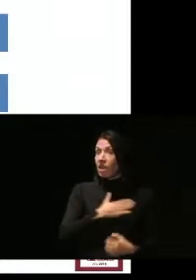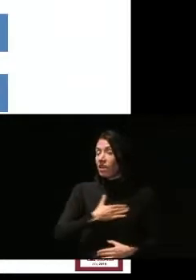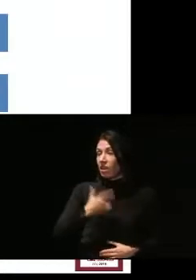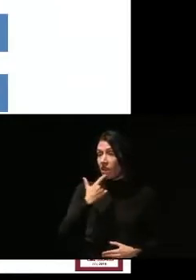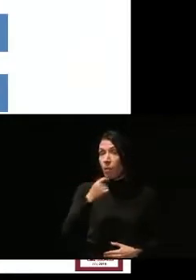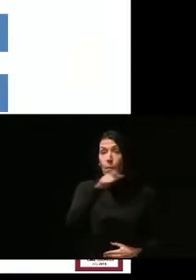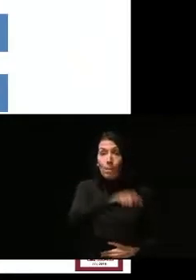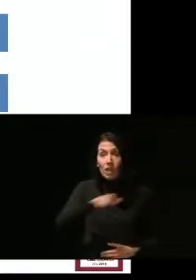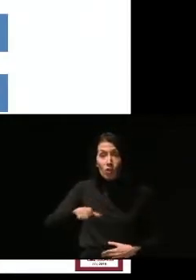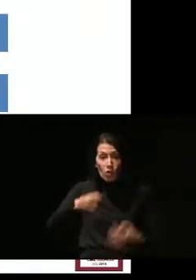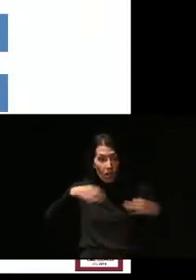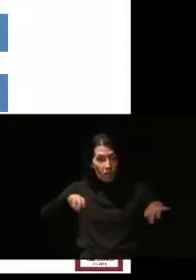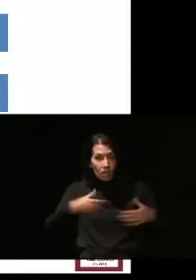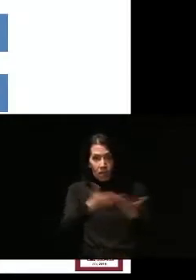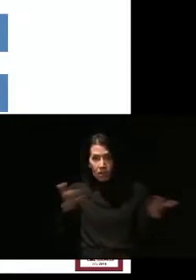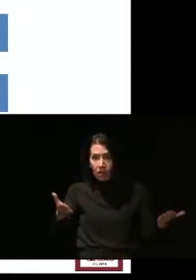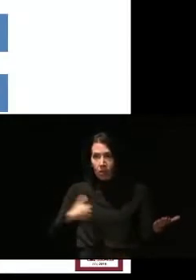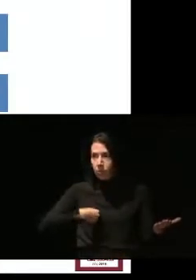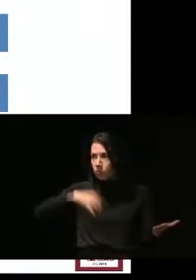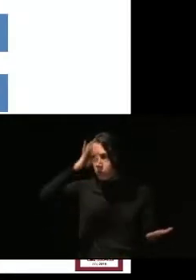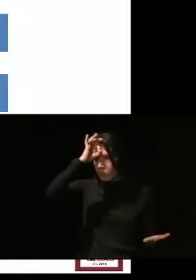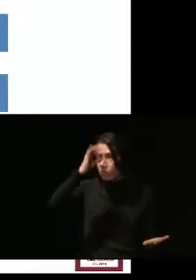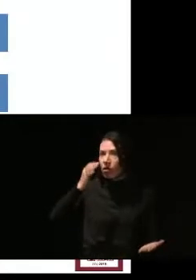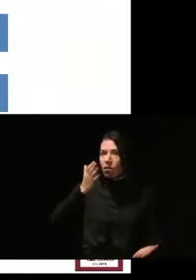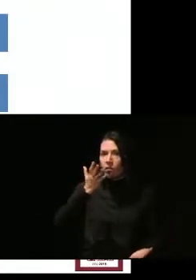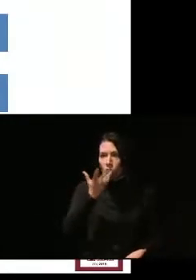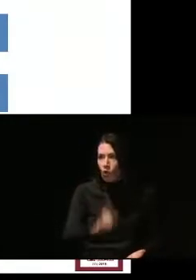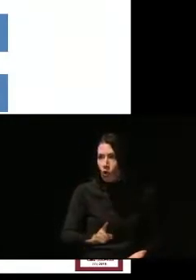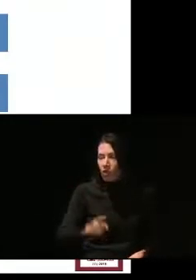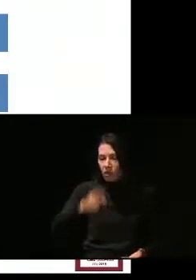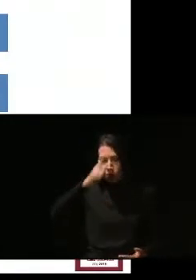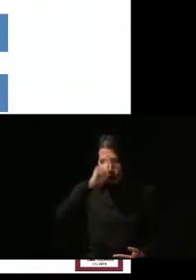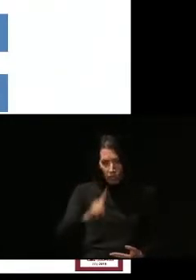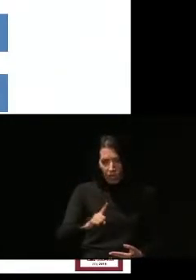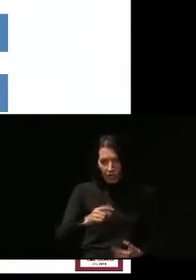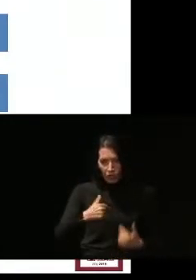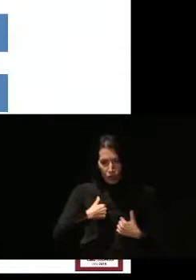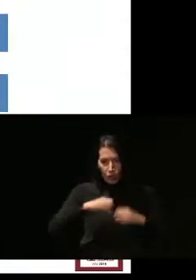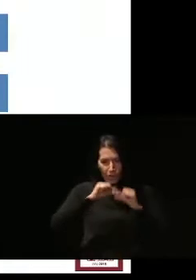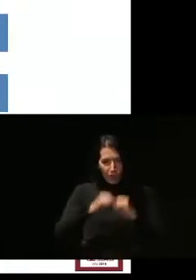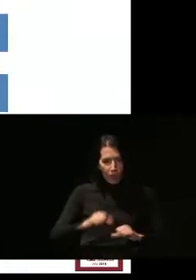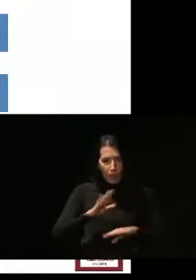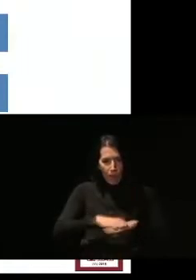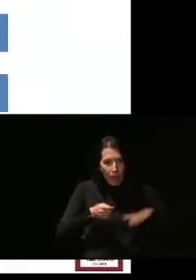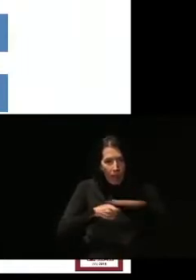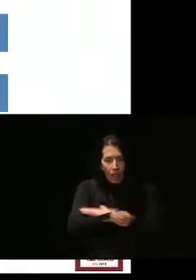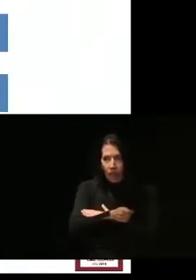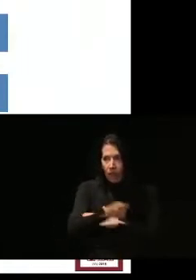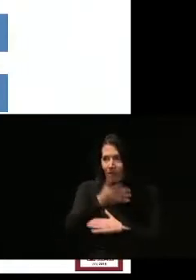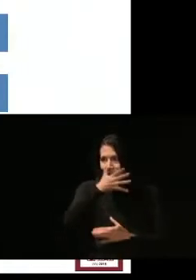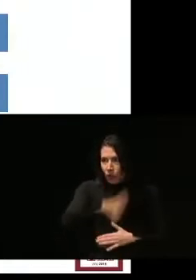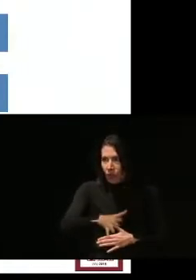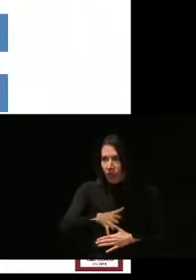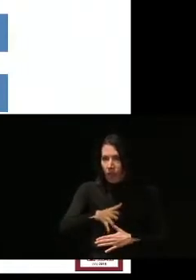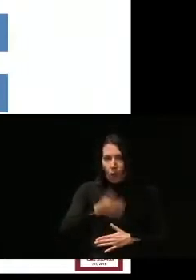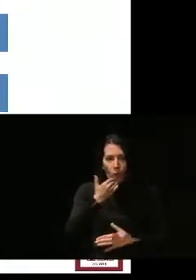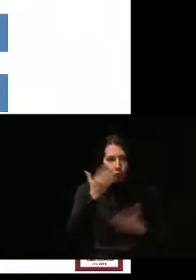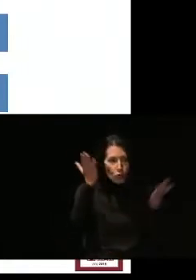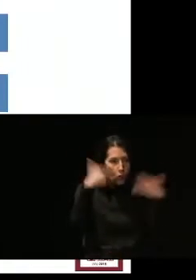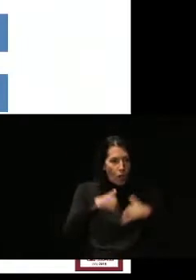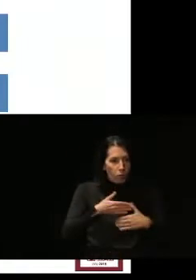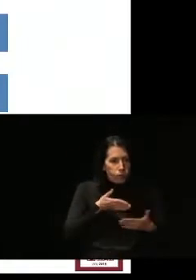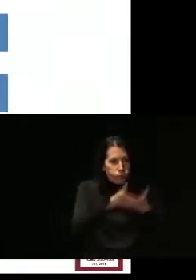las personas no conocían o no sabían cuál era el cauce para poder denunciar aquellas ausencias